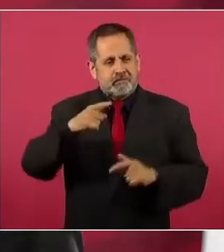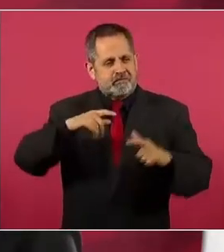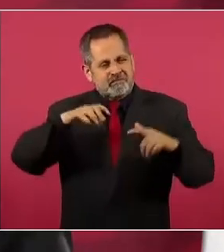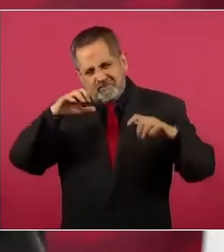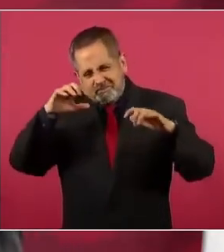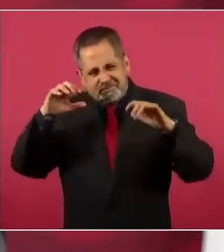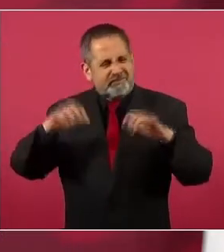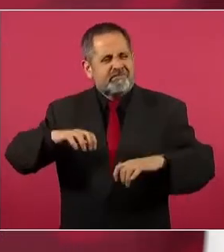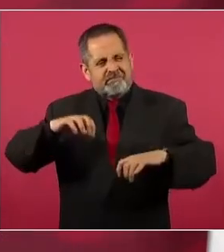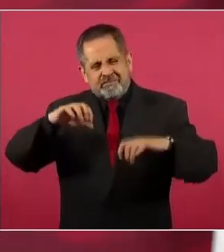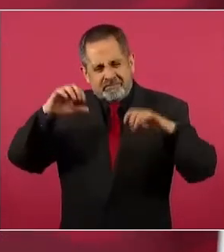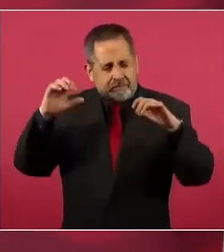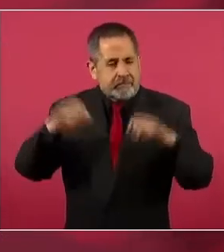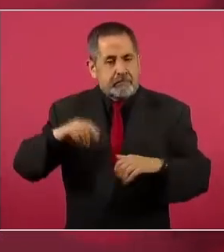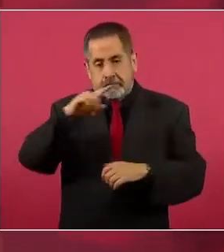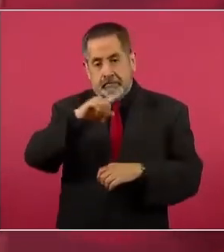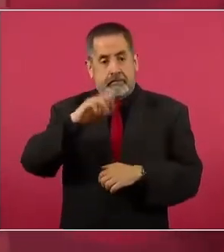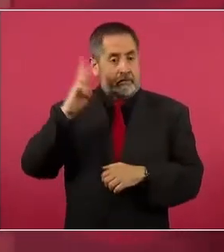Washington